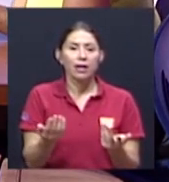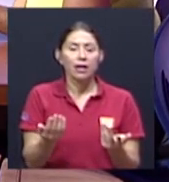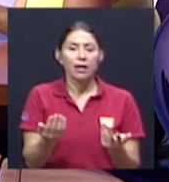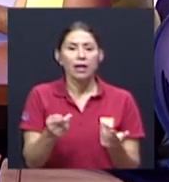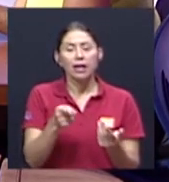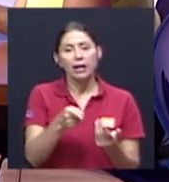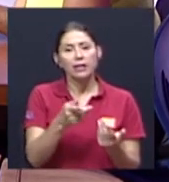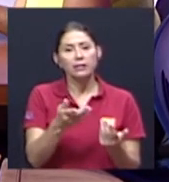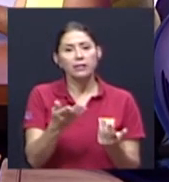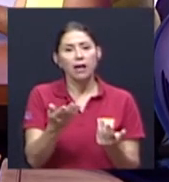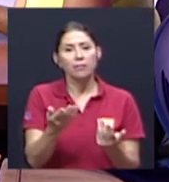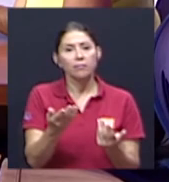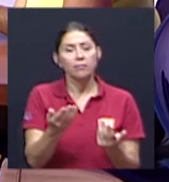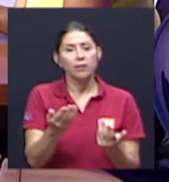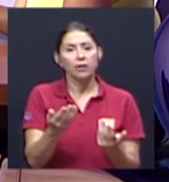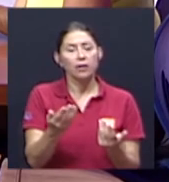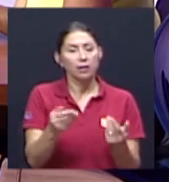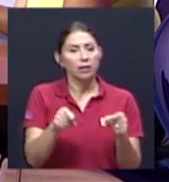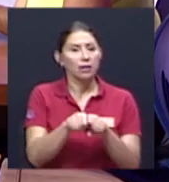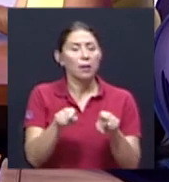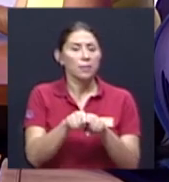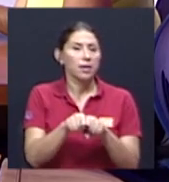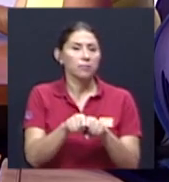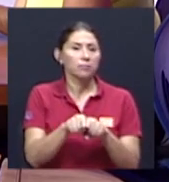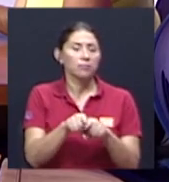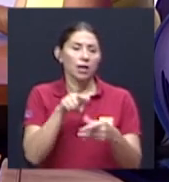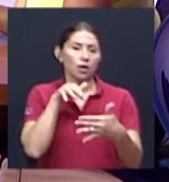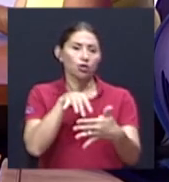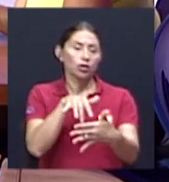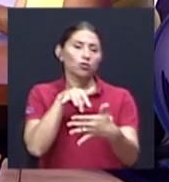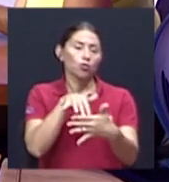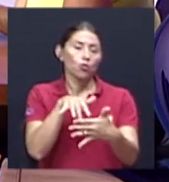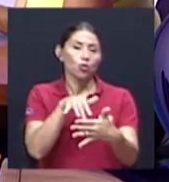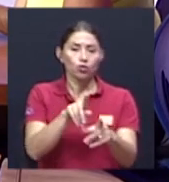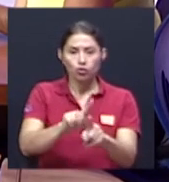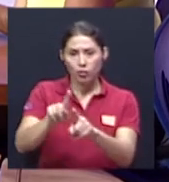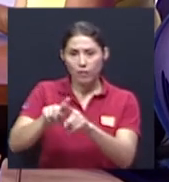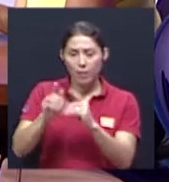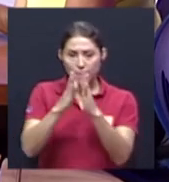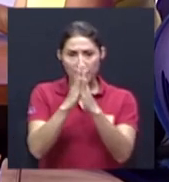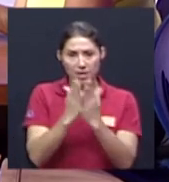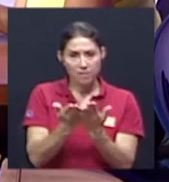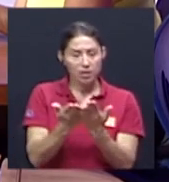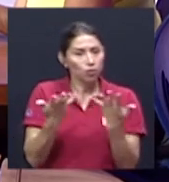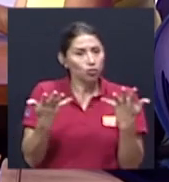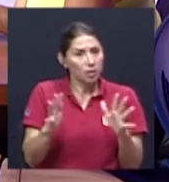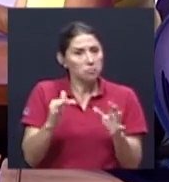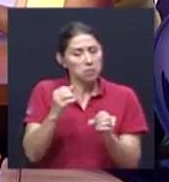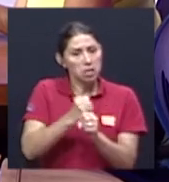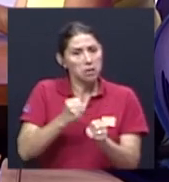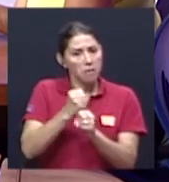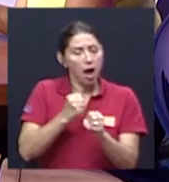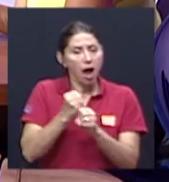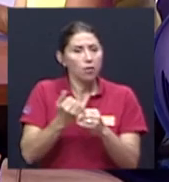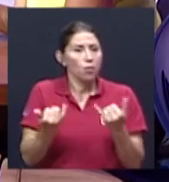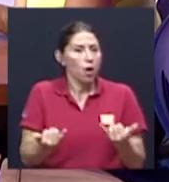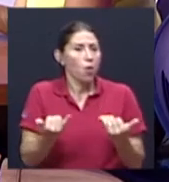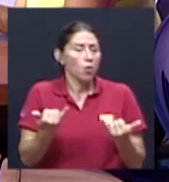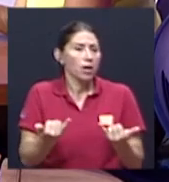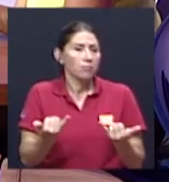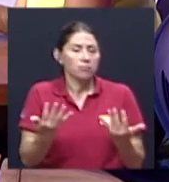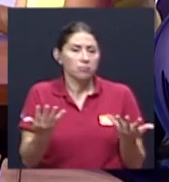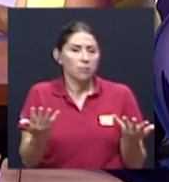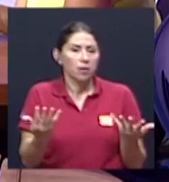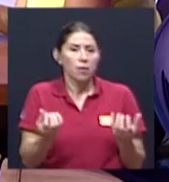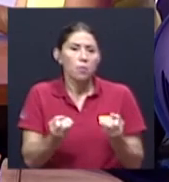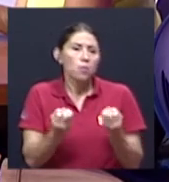esta que también los estudios bíblicos vienen trabajando hoy día ¿verdad? mucho descubrir